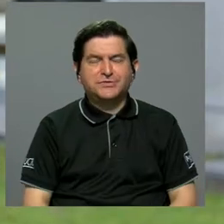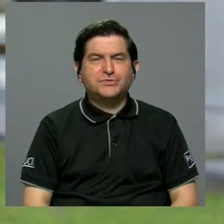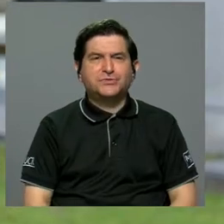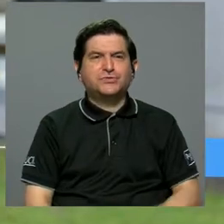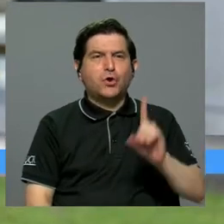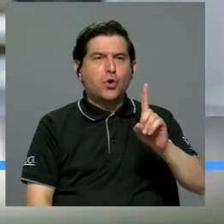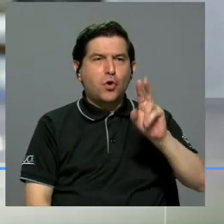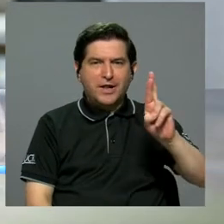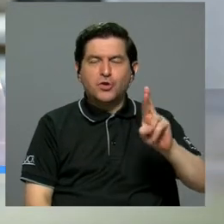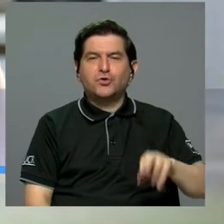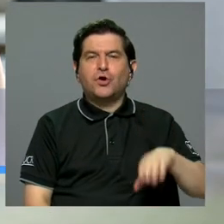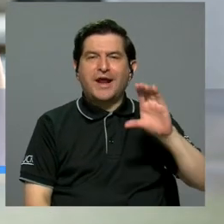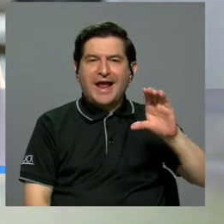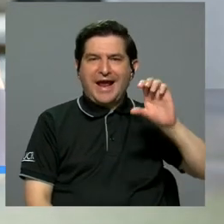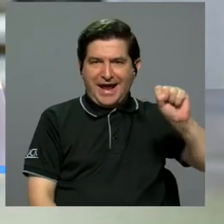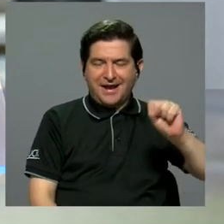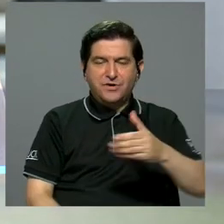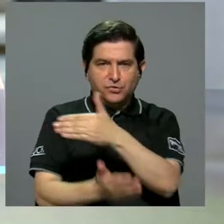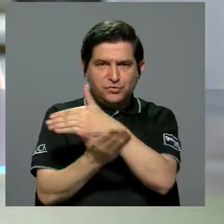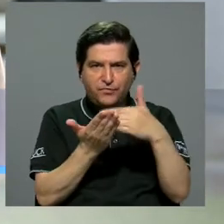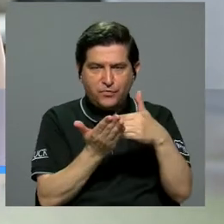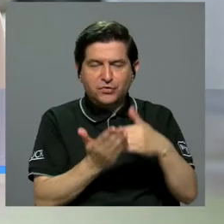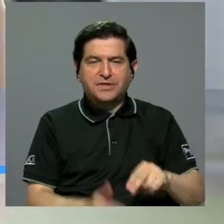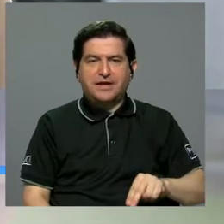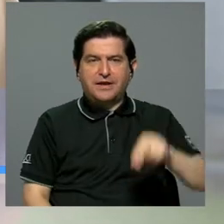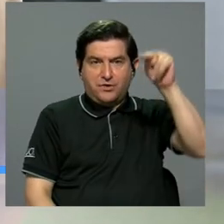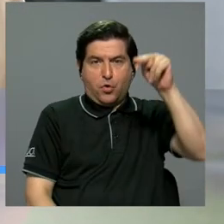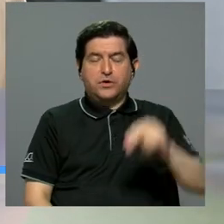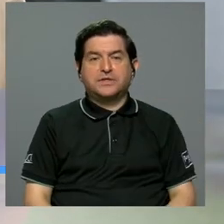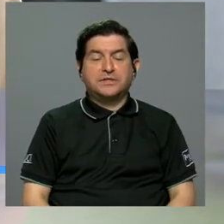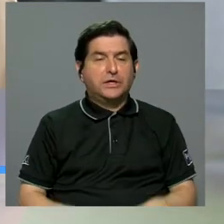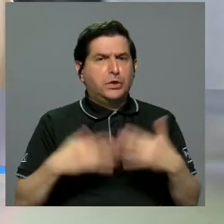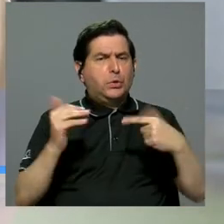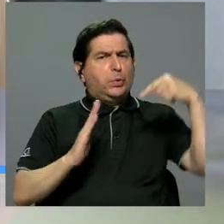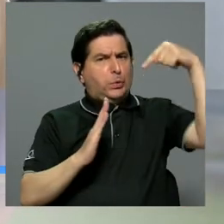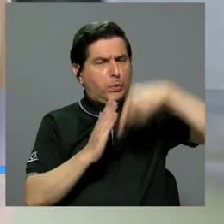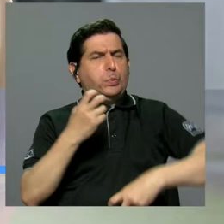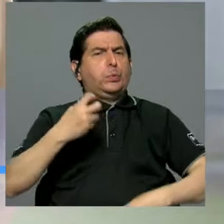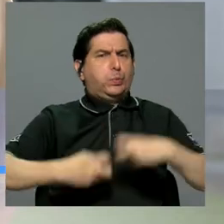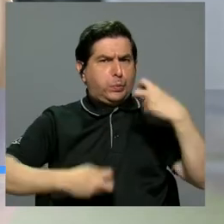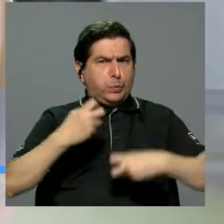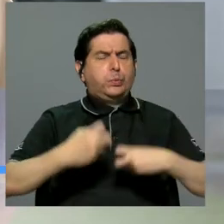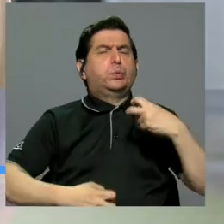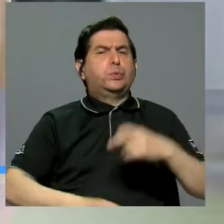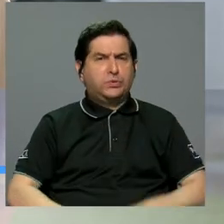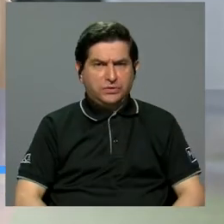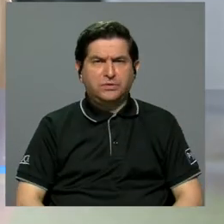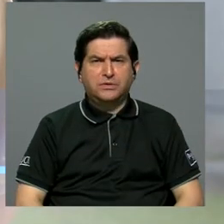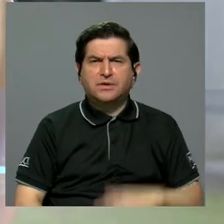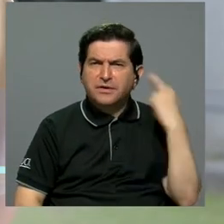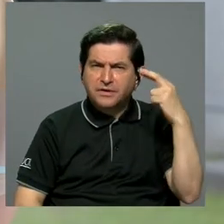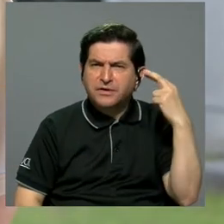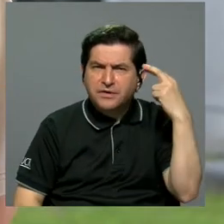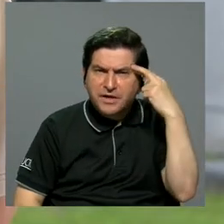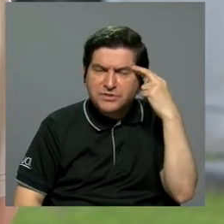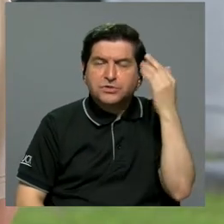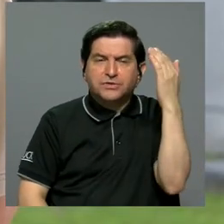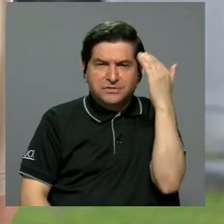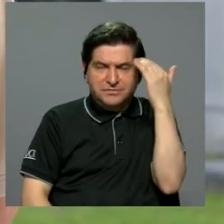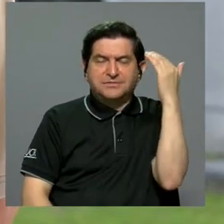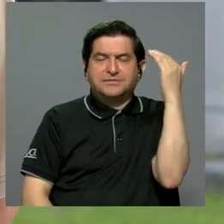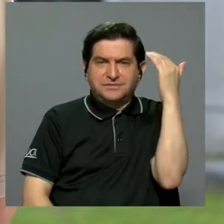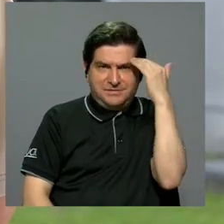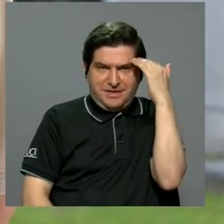el doctor Sandoval en la frontera de Peñas Blancas es muy grave, es problemático, por lo que